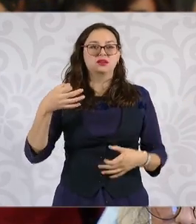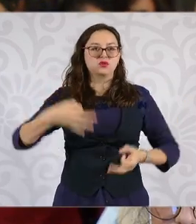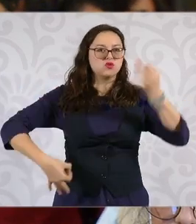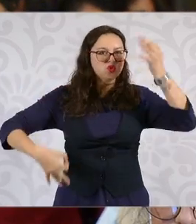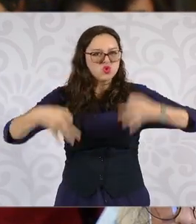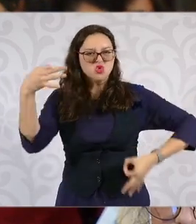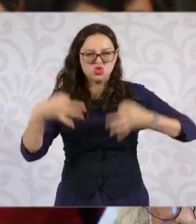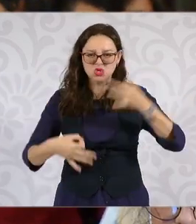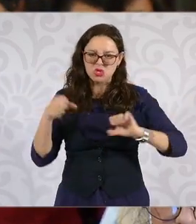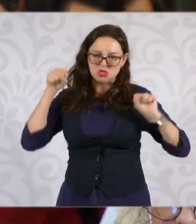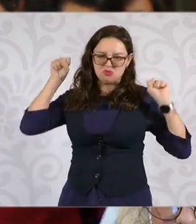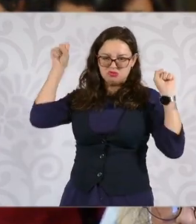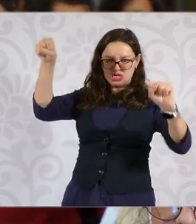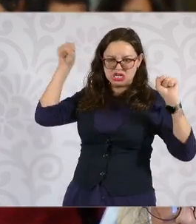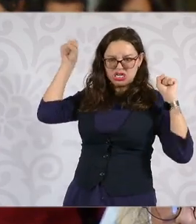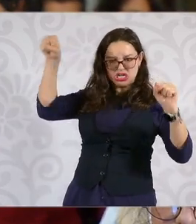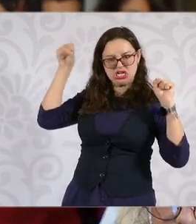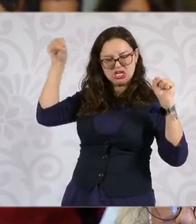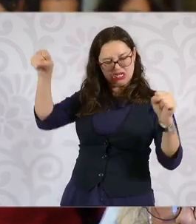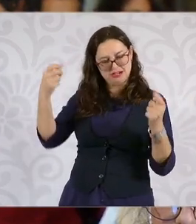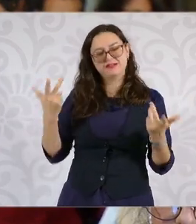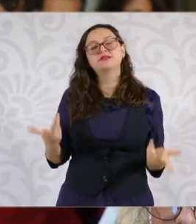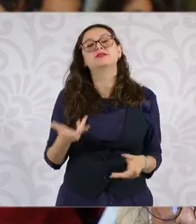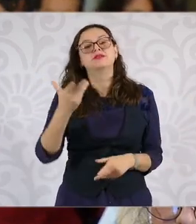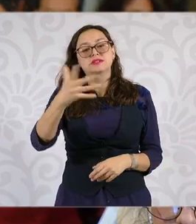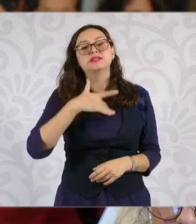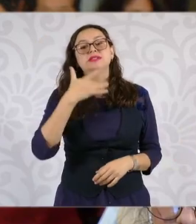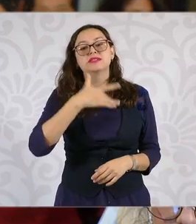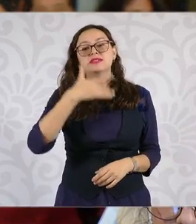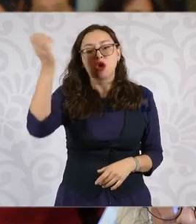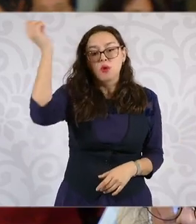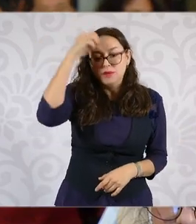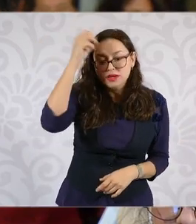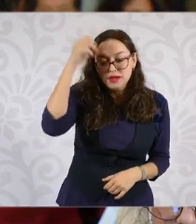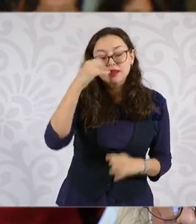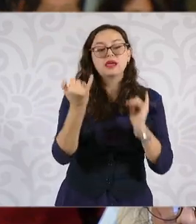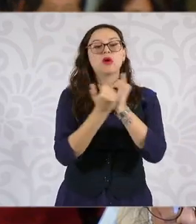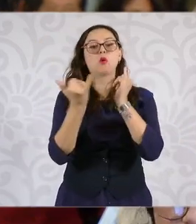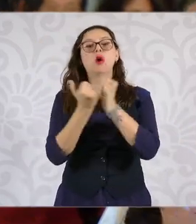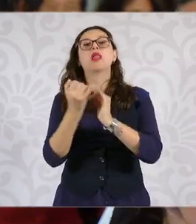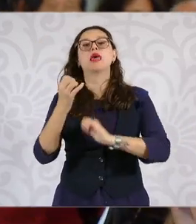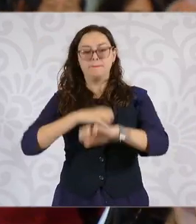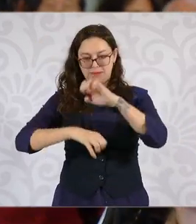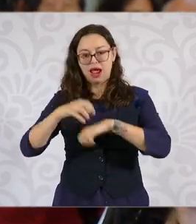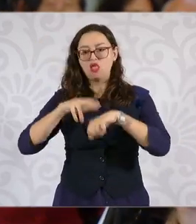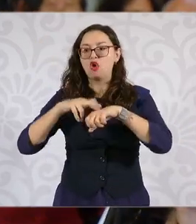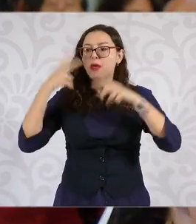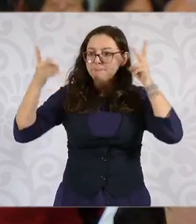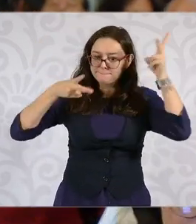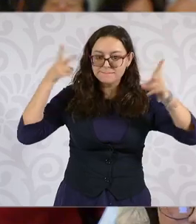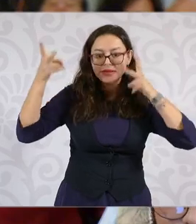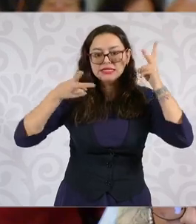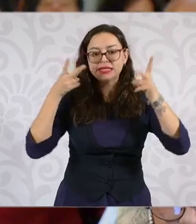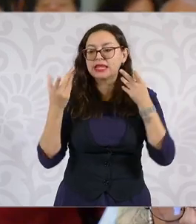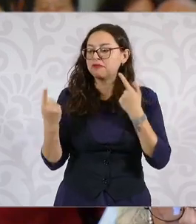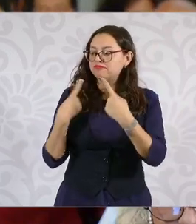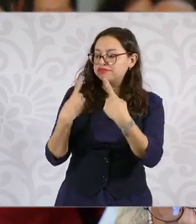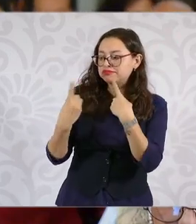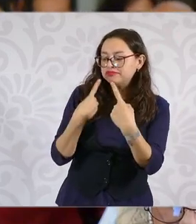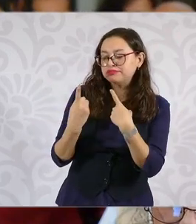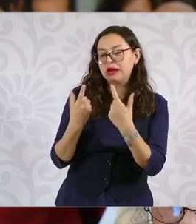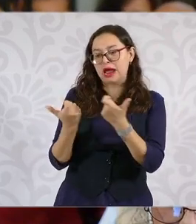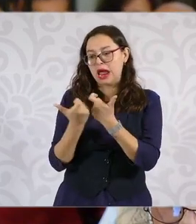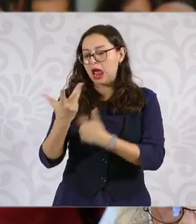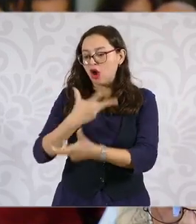Y con la visita del embajador y estos diálogos tan importantes que mejoran la economía del país, preguntarle si